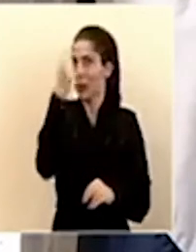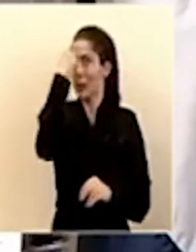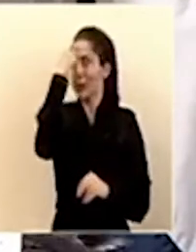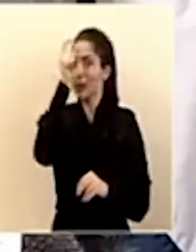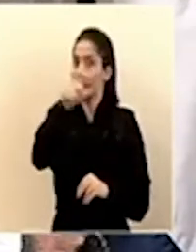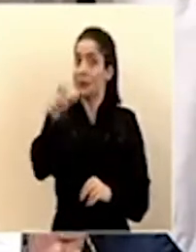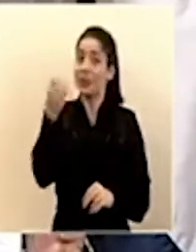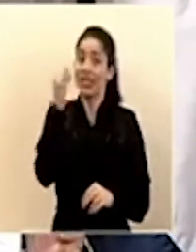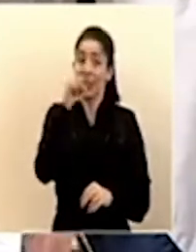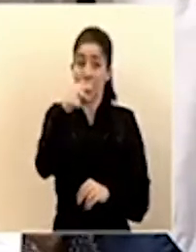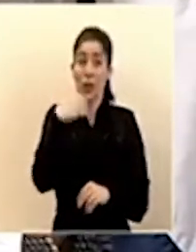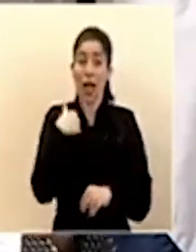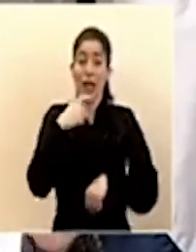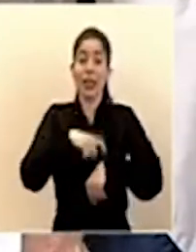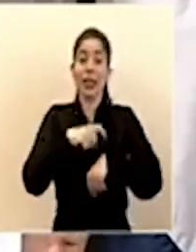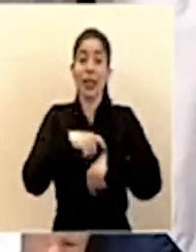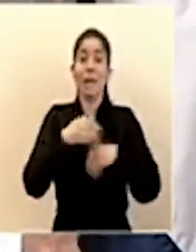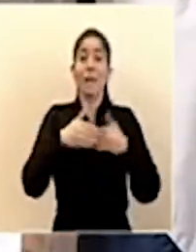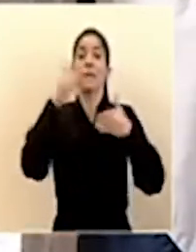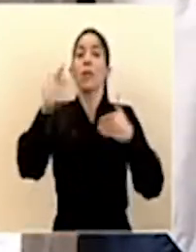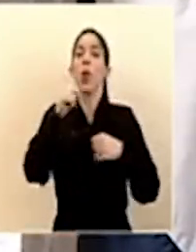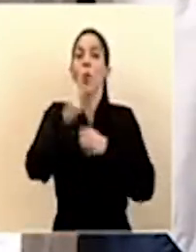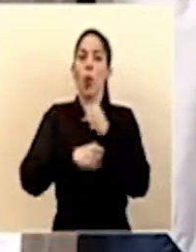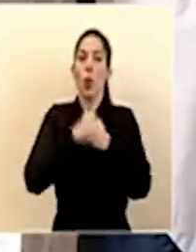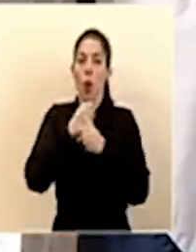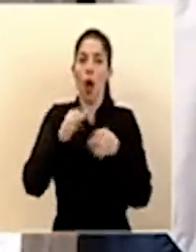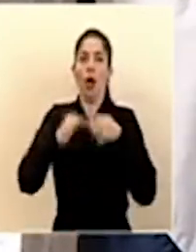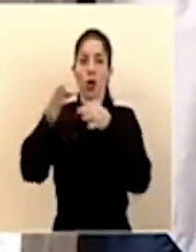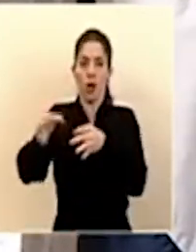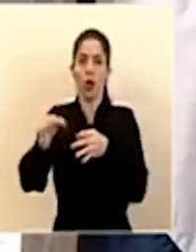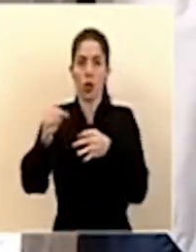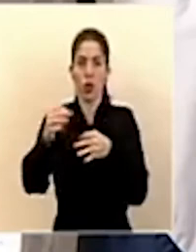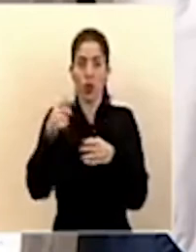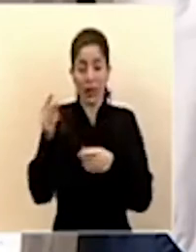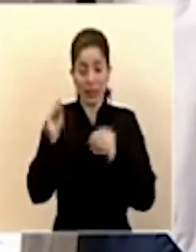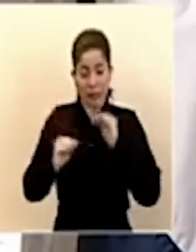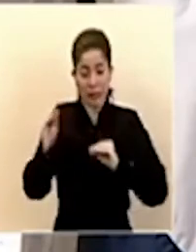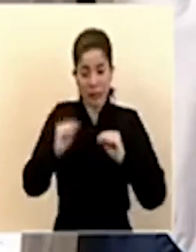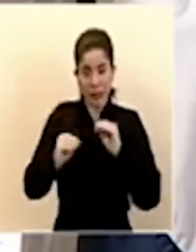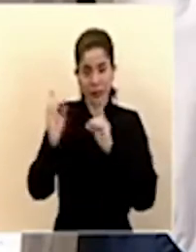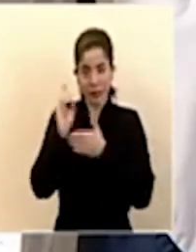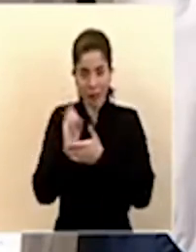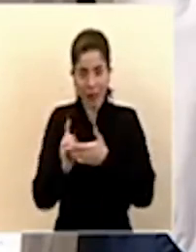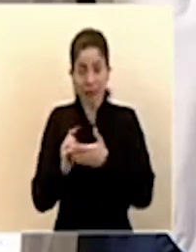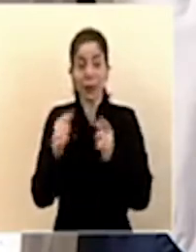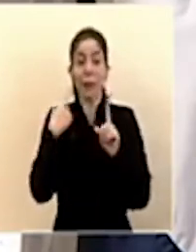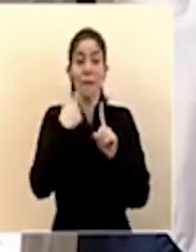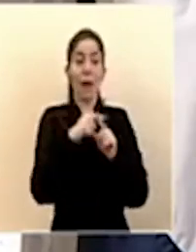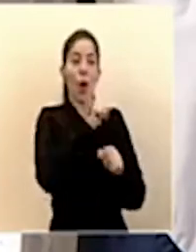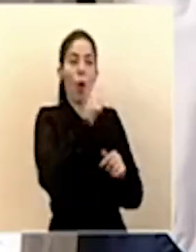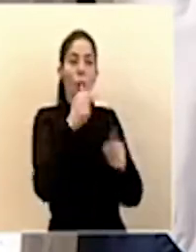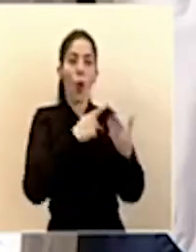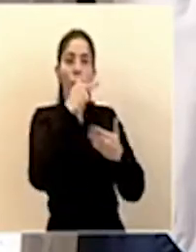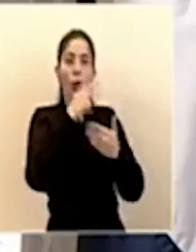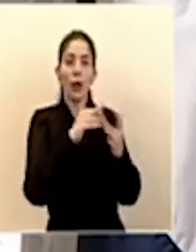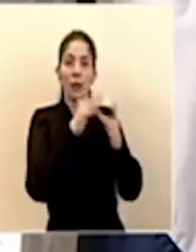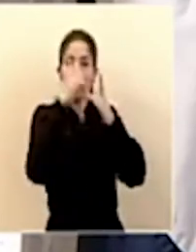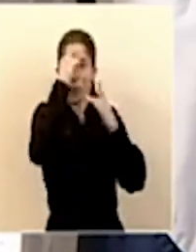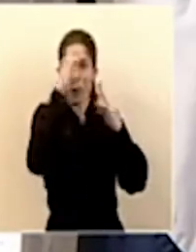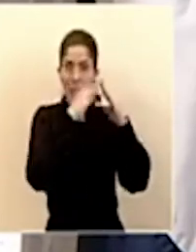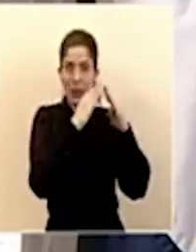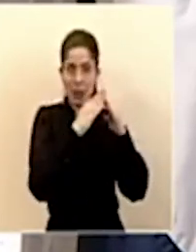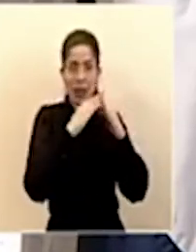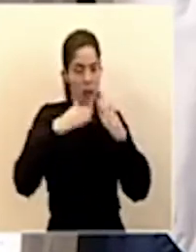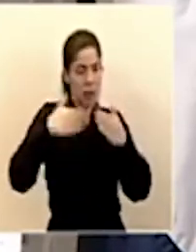que tienen periodos de gracia hasta por un año y es todo eso junto con programas específicos de vivienda que les estaremos